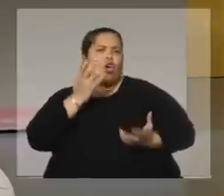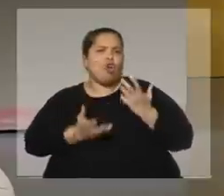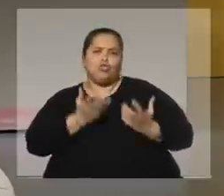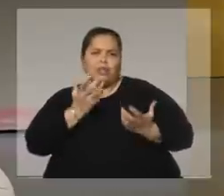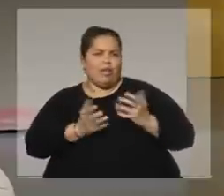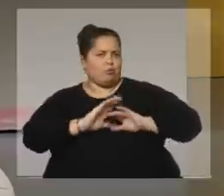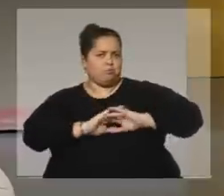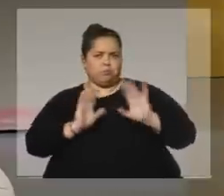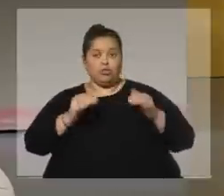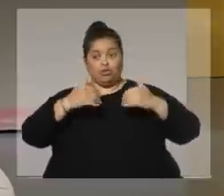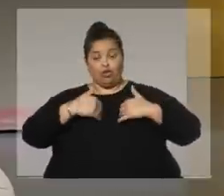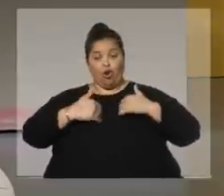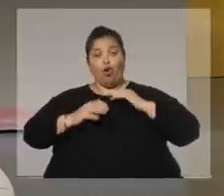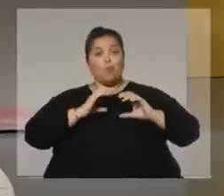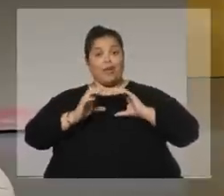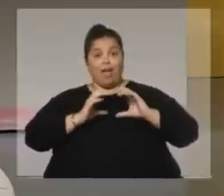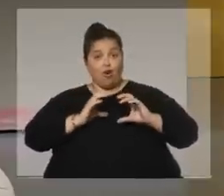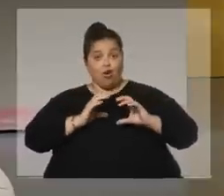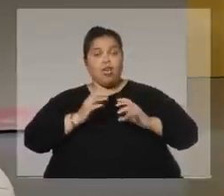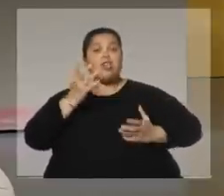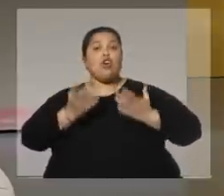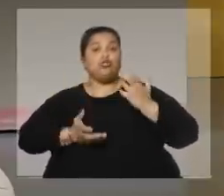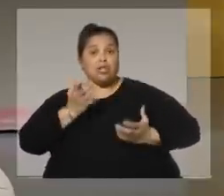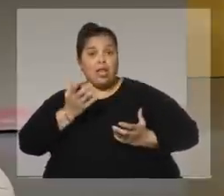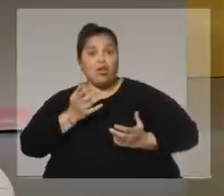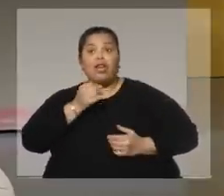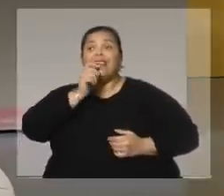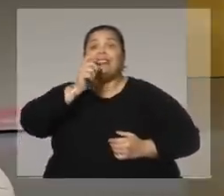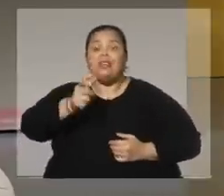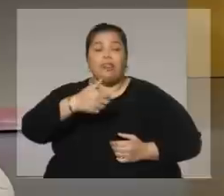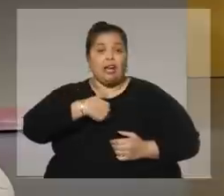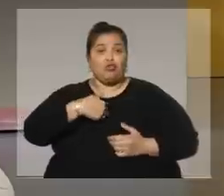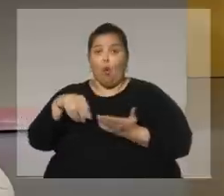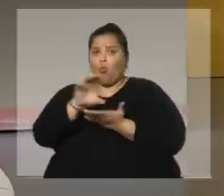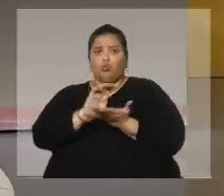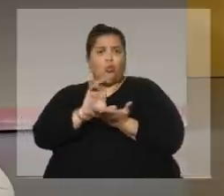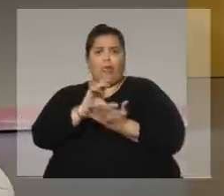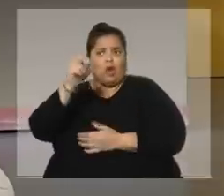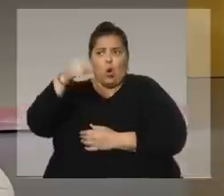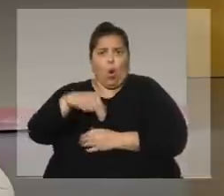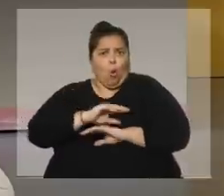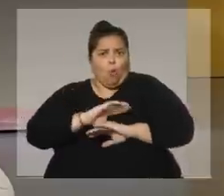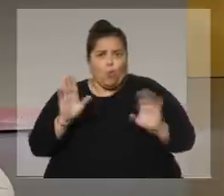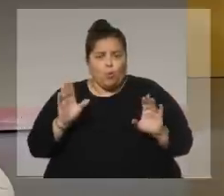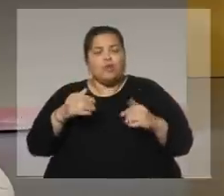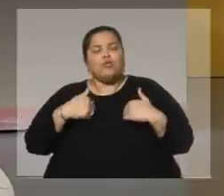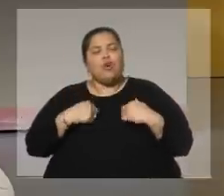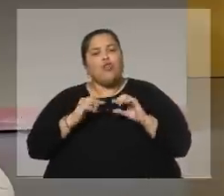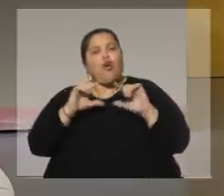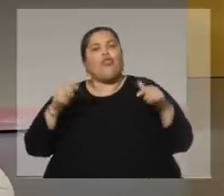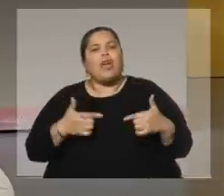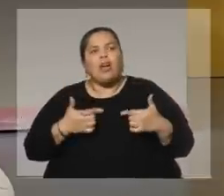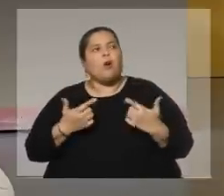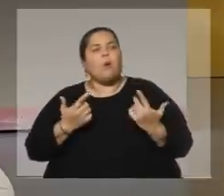Y si yo soy un comunicador y un cocinero quiere decir que soy un ciudadano más y no tengo ni